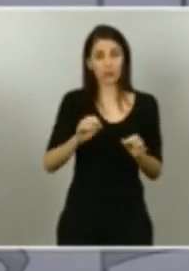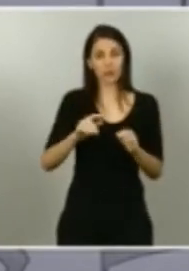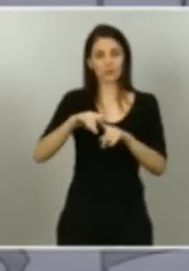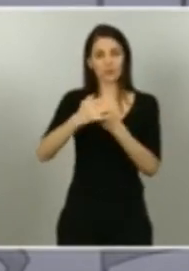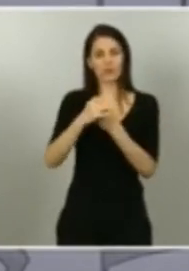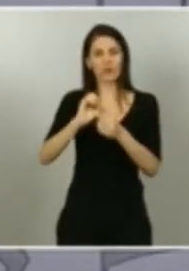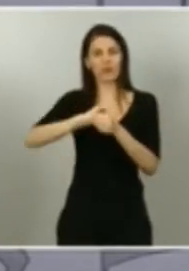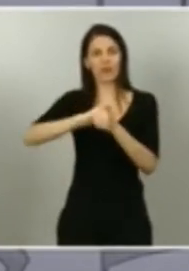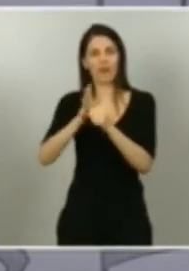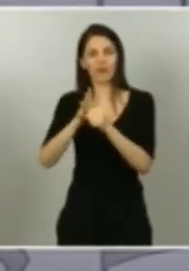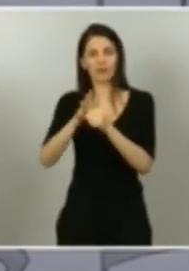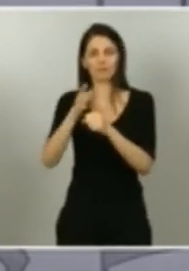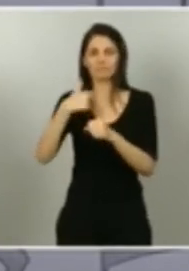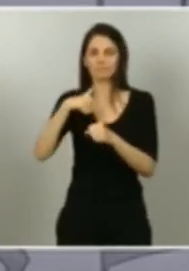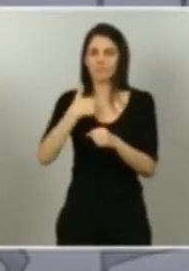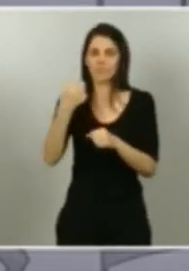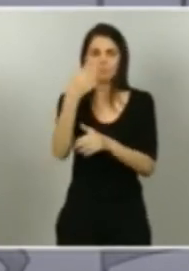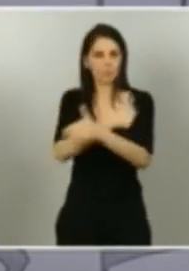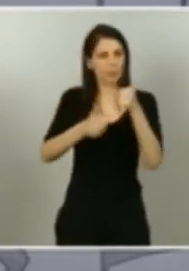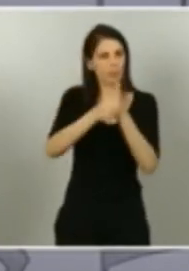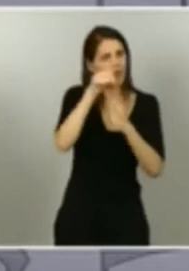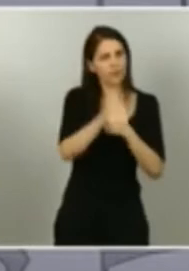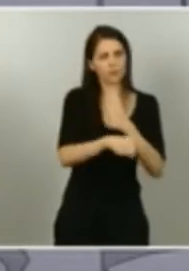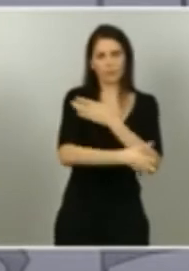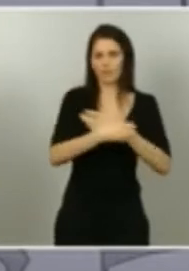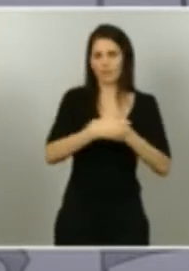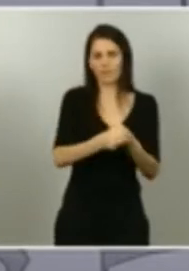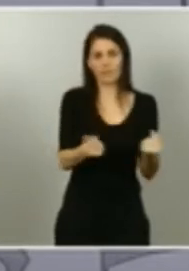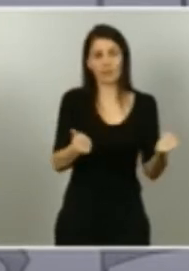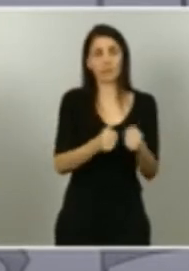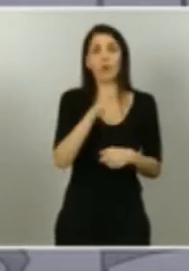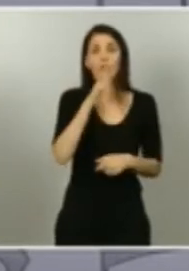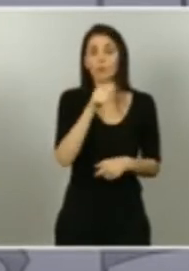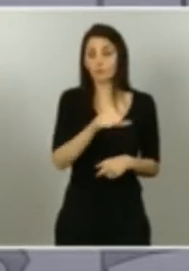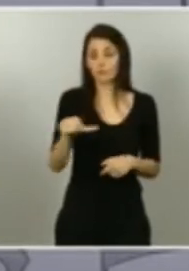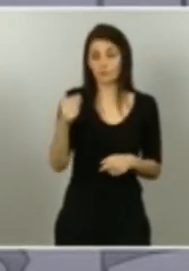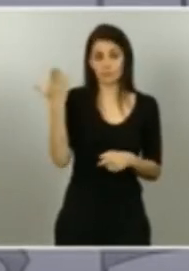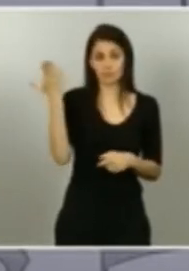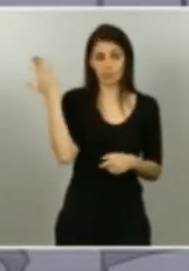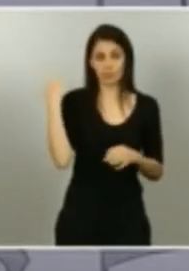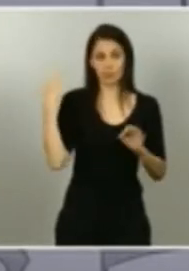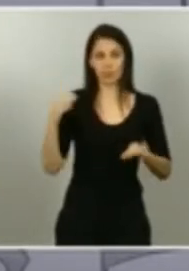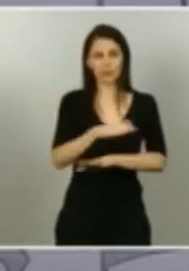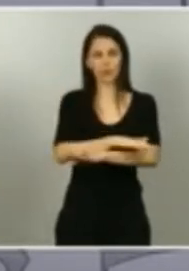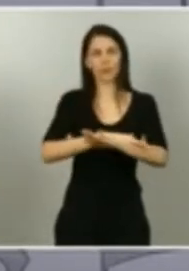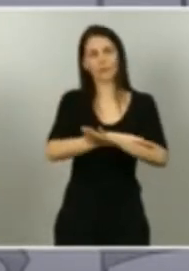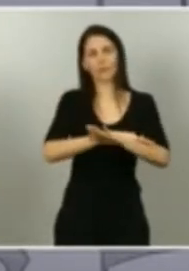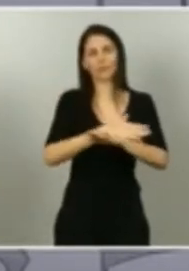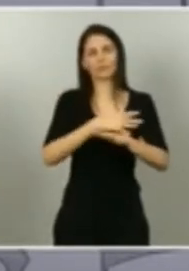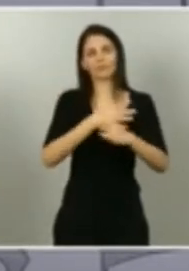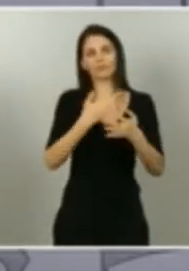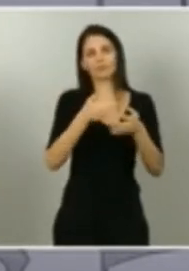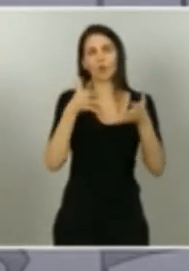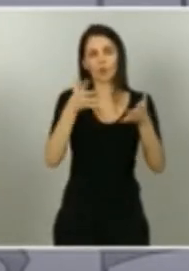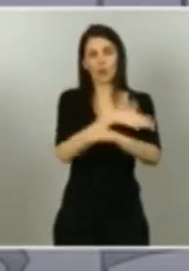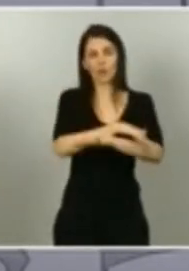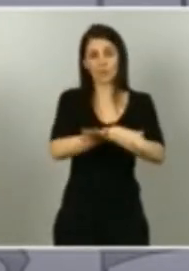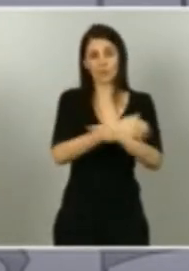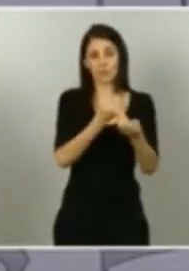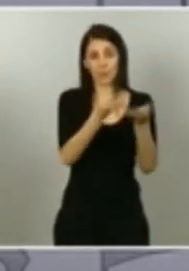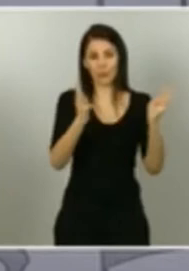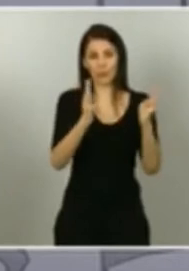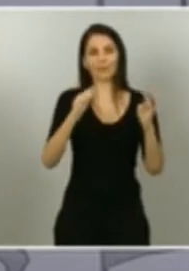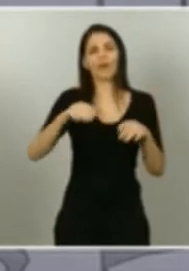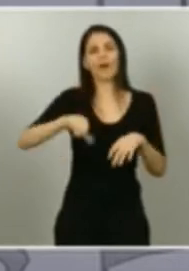Y por eso el pasado viernes aprobamos en un Consejo de Ministros extraordinario el ingreso mínimo vital. Empezará a aplicarse